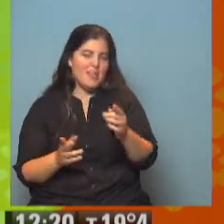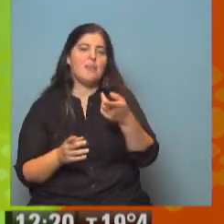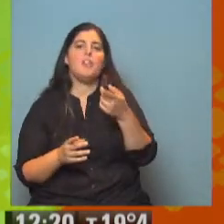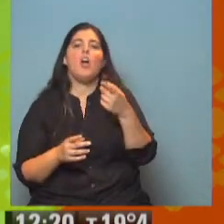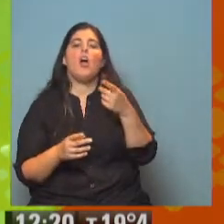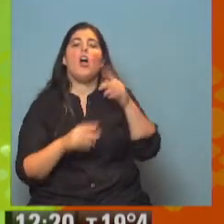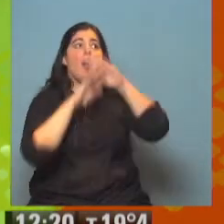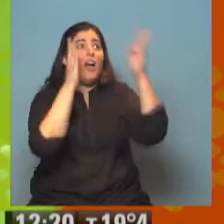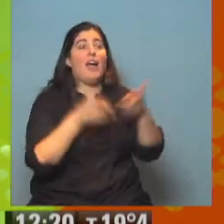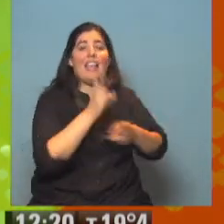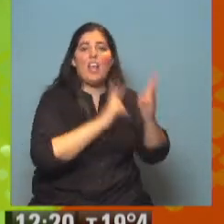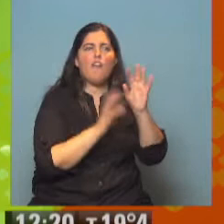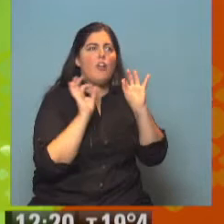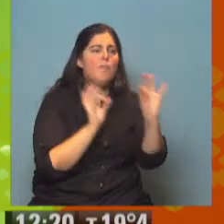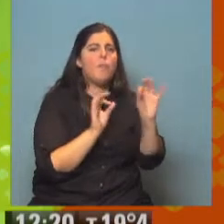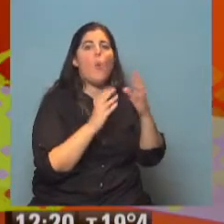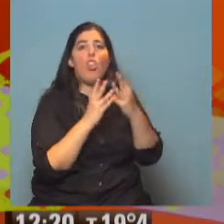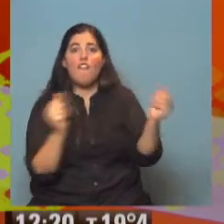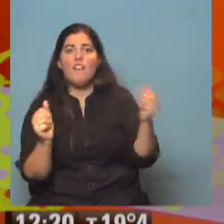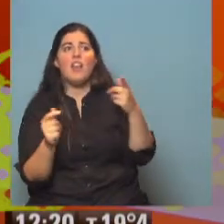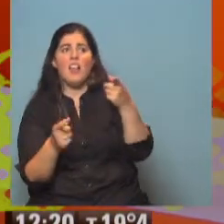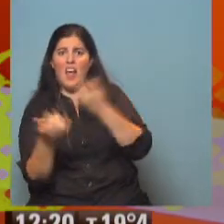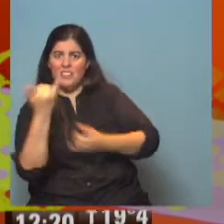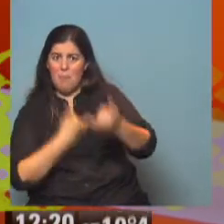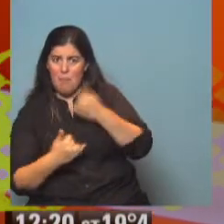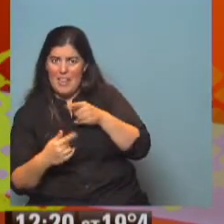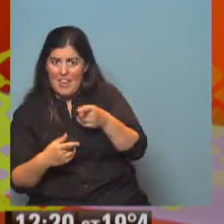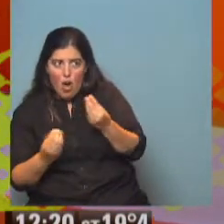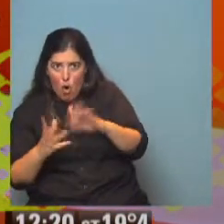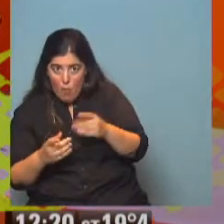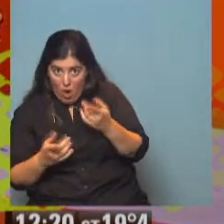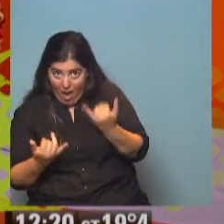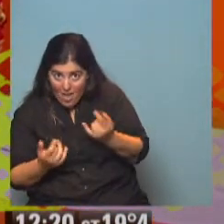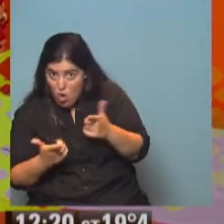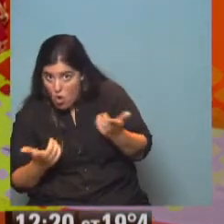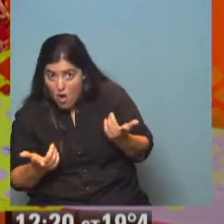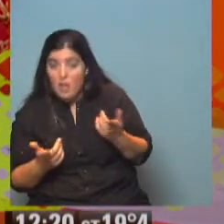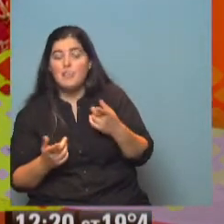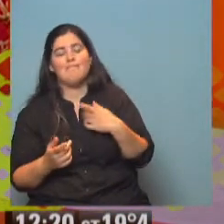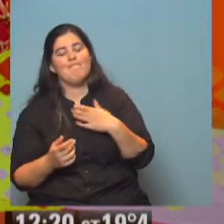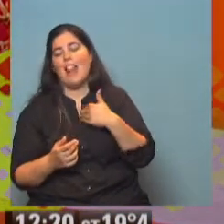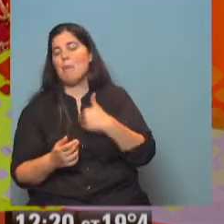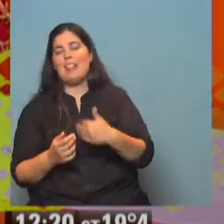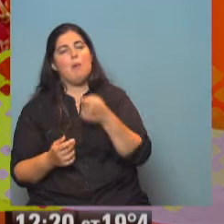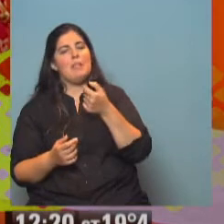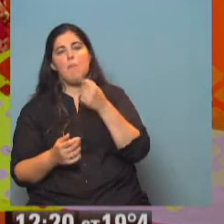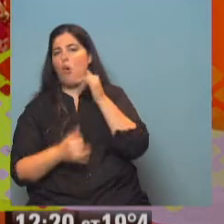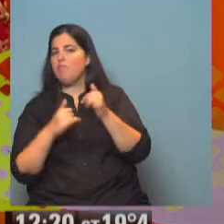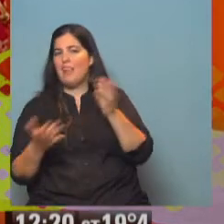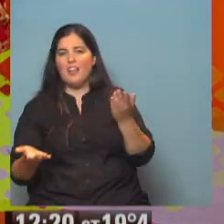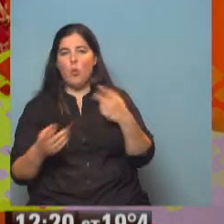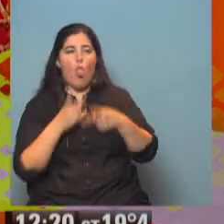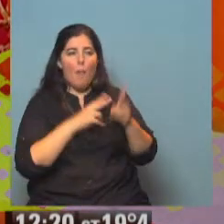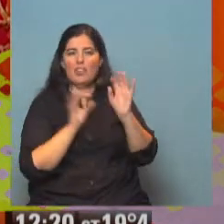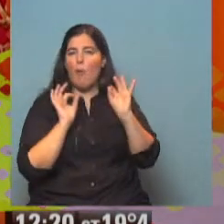quirófano, de la operación, ¿hay alguien que te las explica? No, en este momento lamentablemente son muy pocos lo que se explica. ¿Por qué? Porque